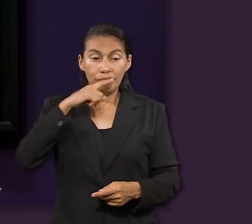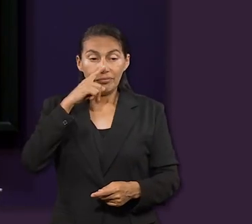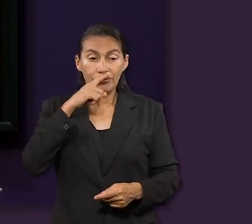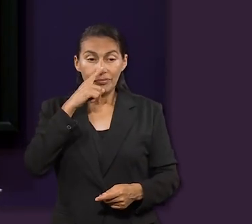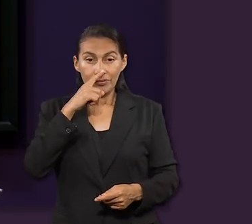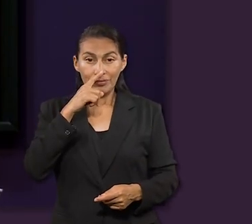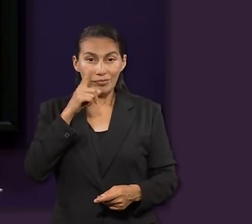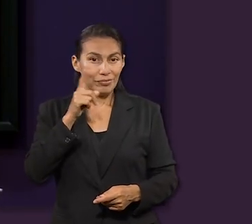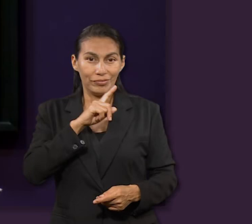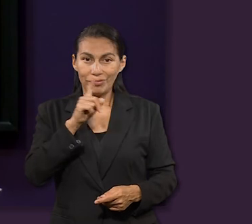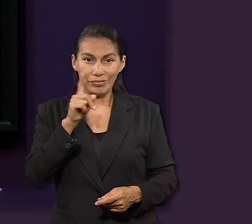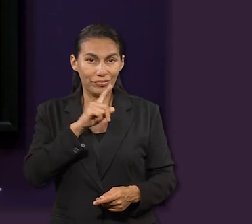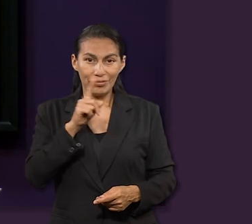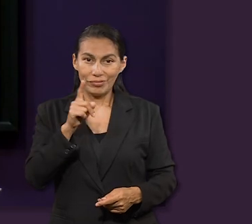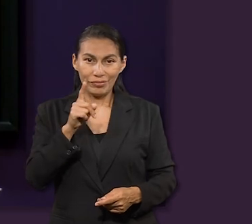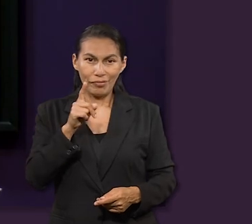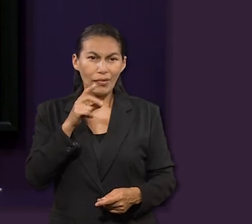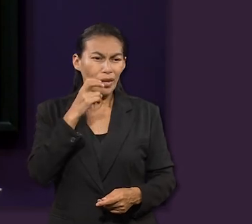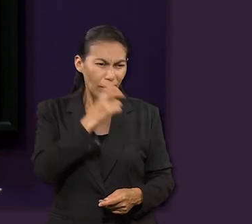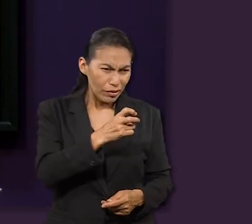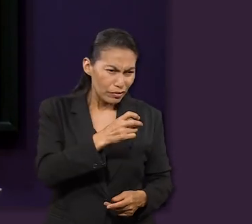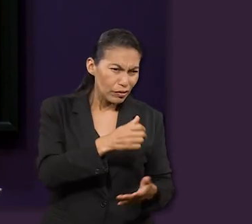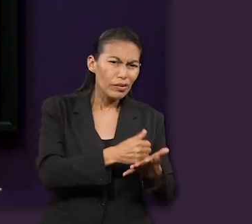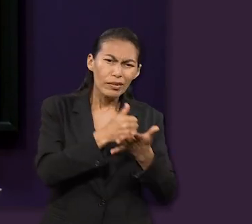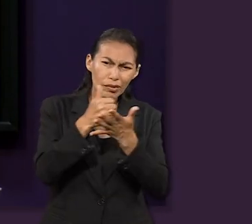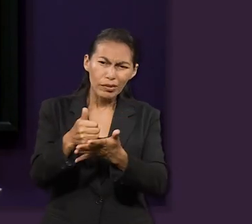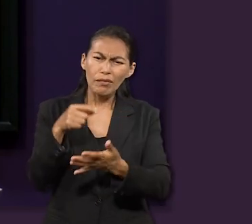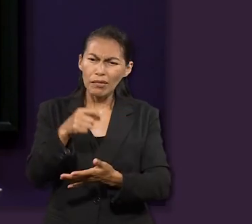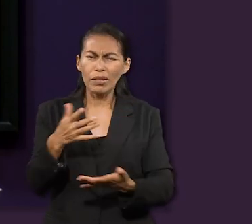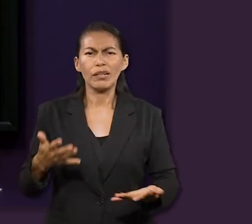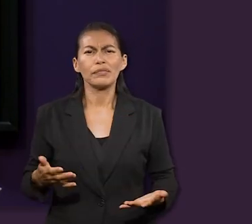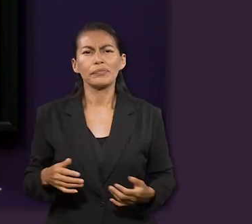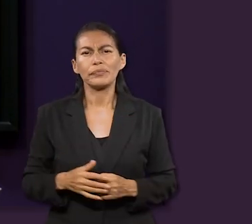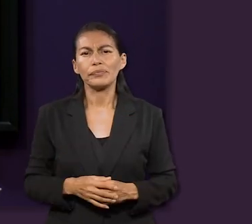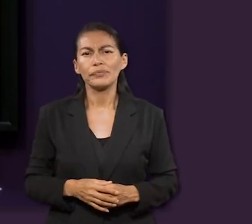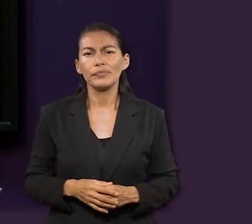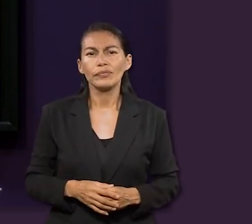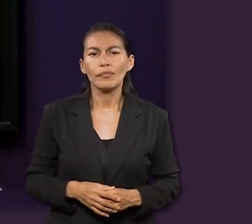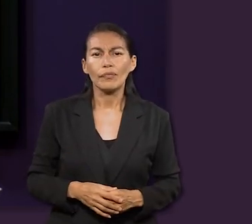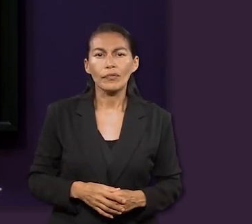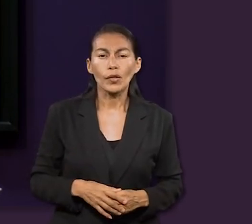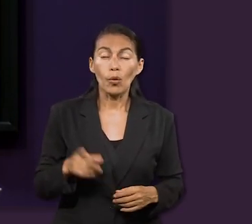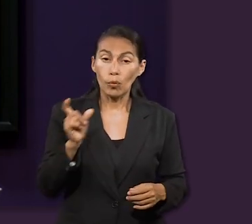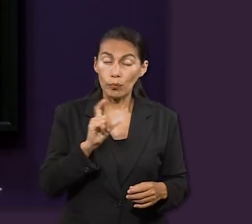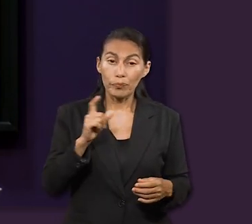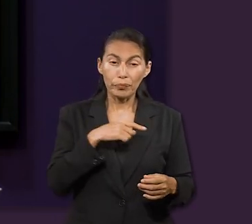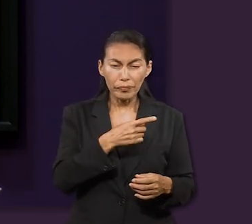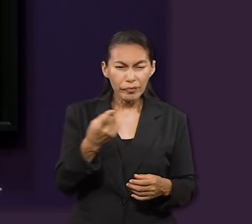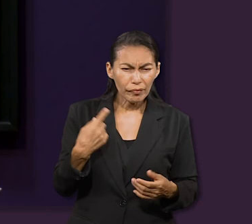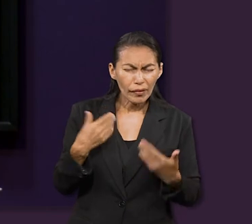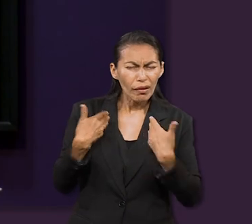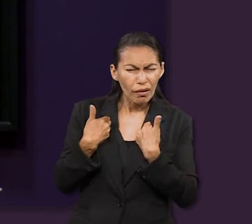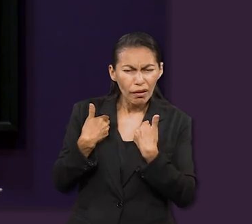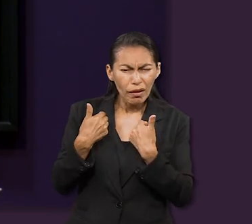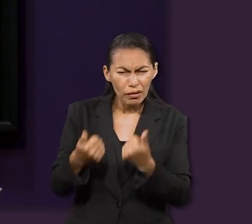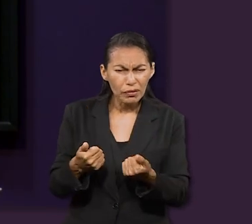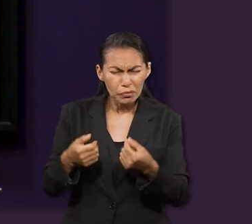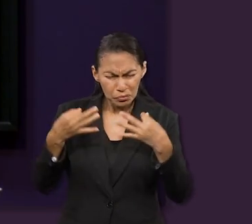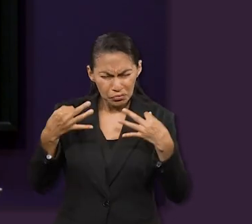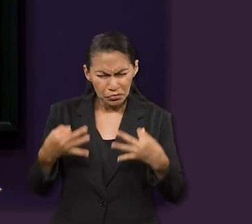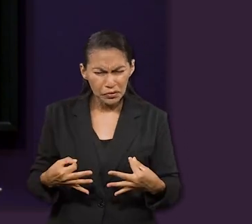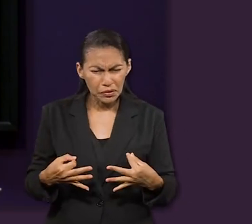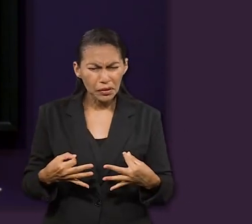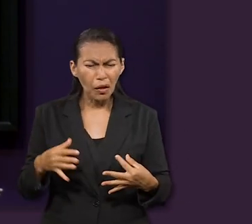enaltecer, como lo menciona el texto. Y de alguna manera la madurez también nos permite asumir nuestras consecuencias,